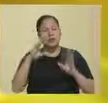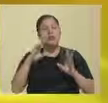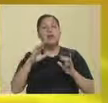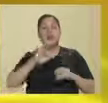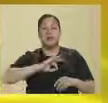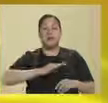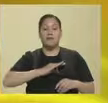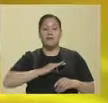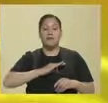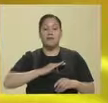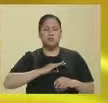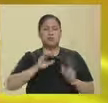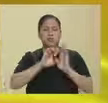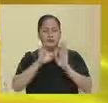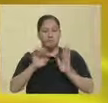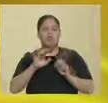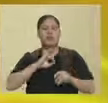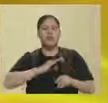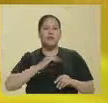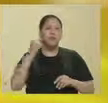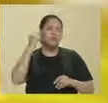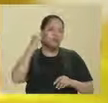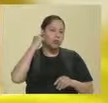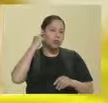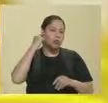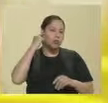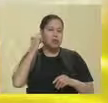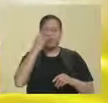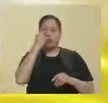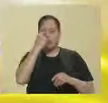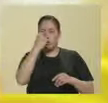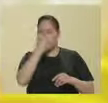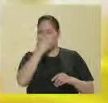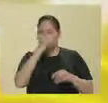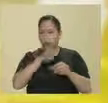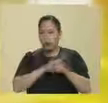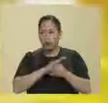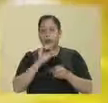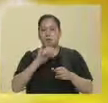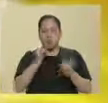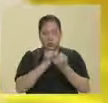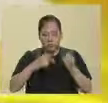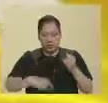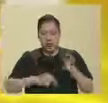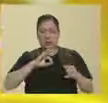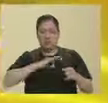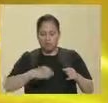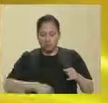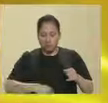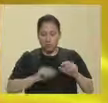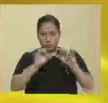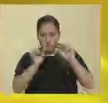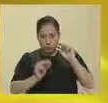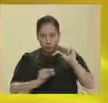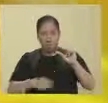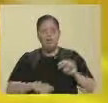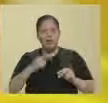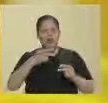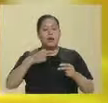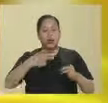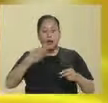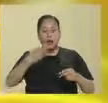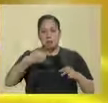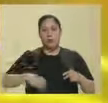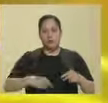infecciones. Una infección de oído, de senos paranasales, de tracto gastrointestinal, te puede dar dolor de cabeza.